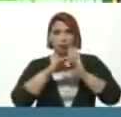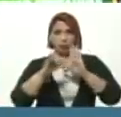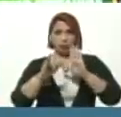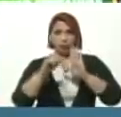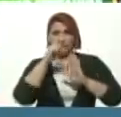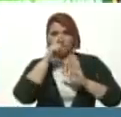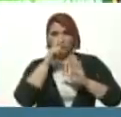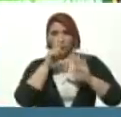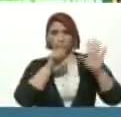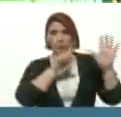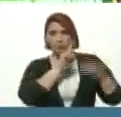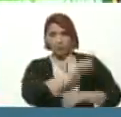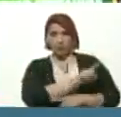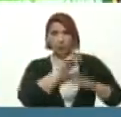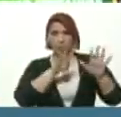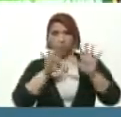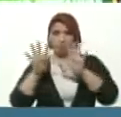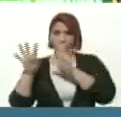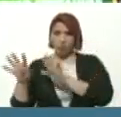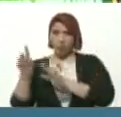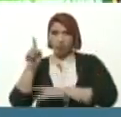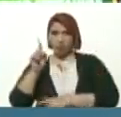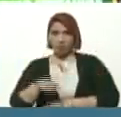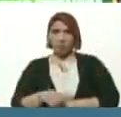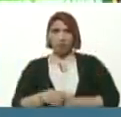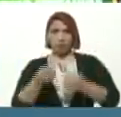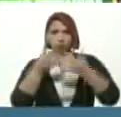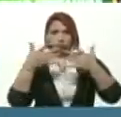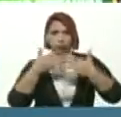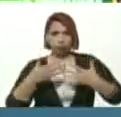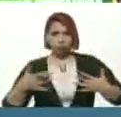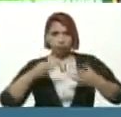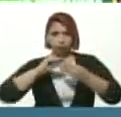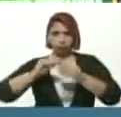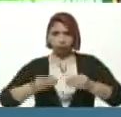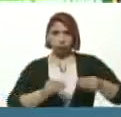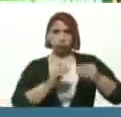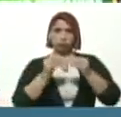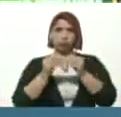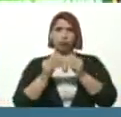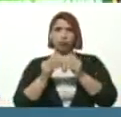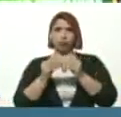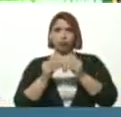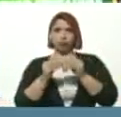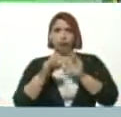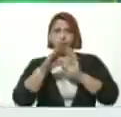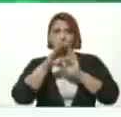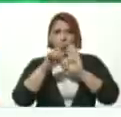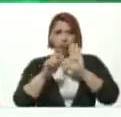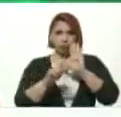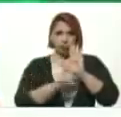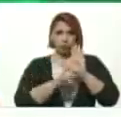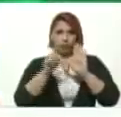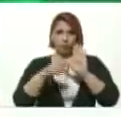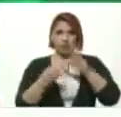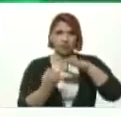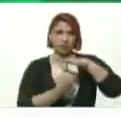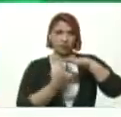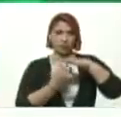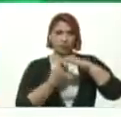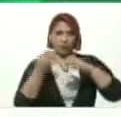En la redacción Configuración De esta constitución De sus instituciones